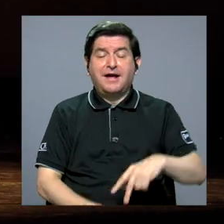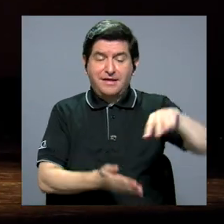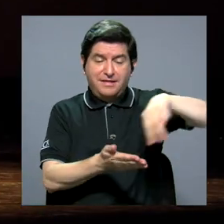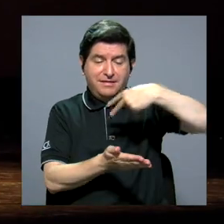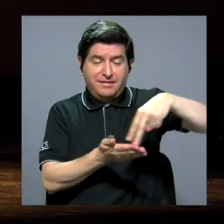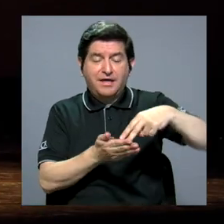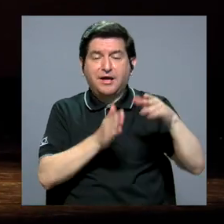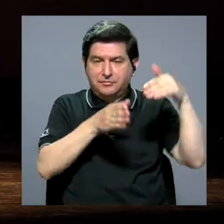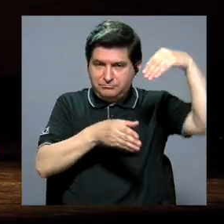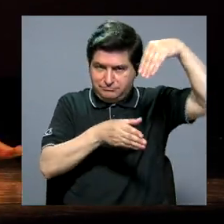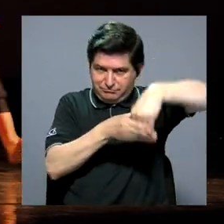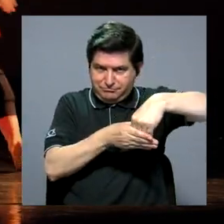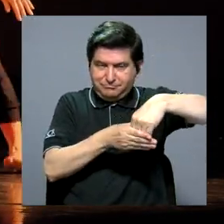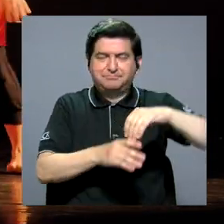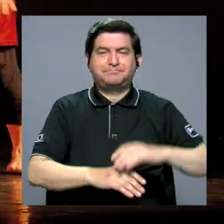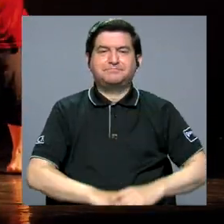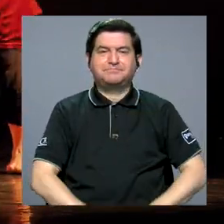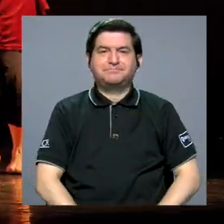en sí.